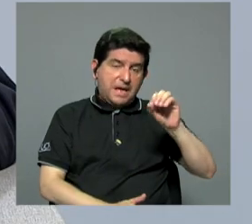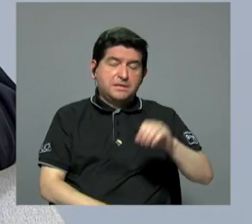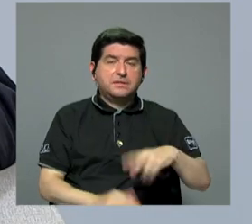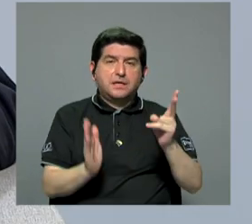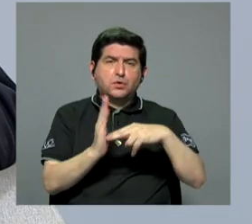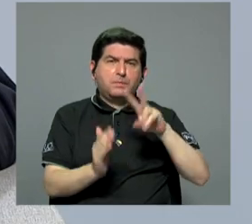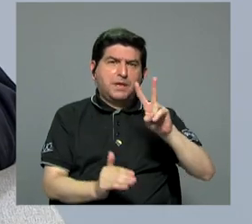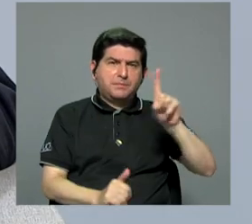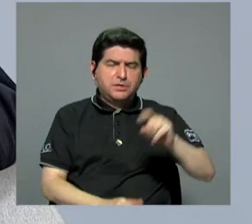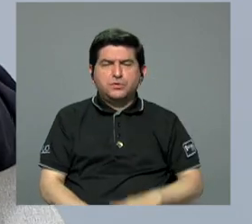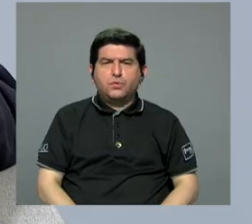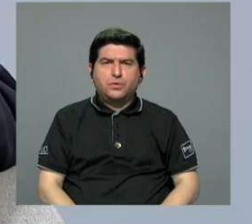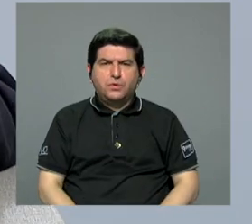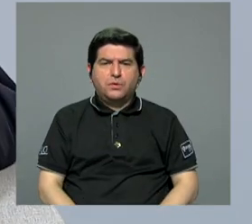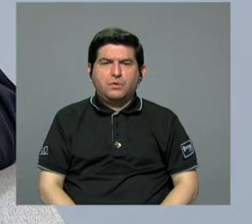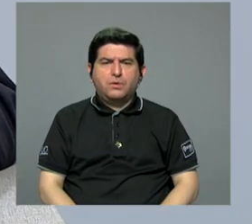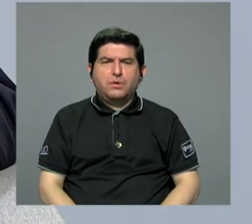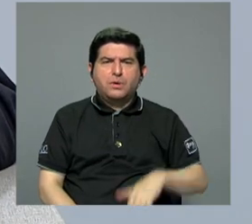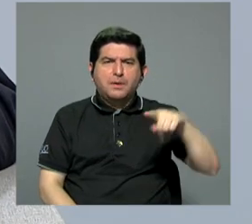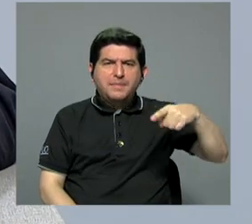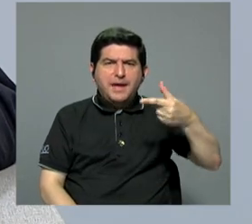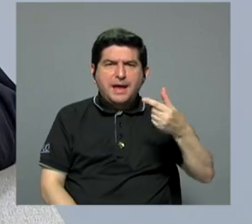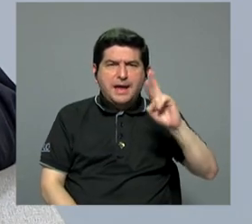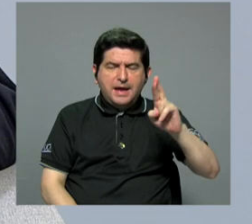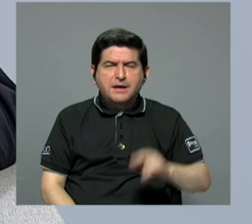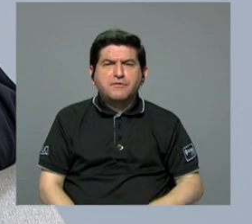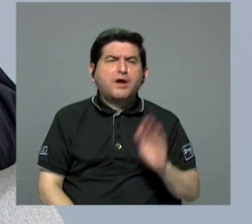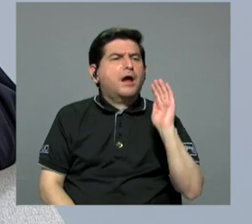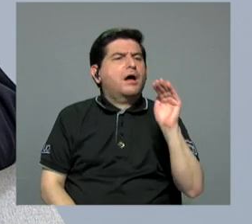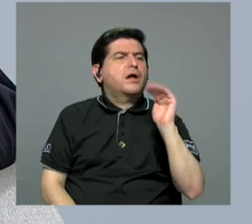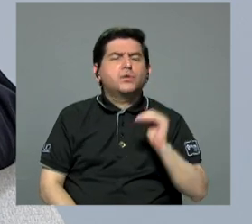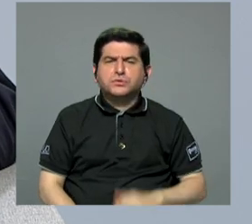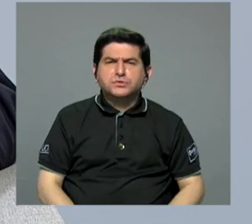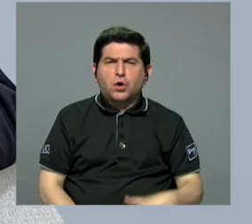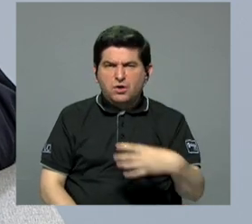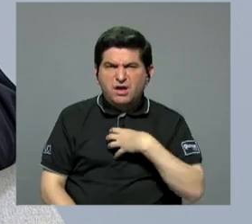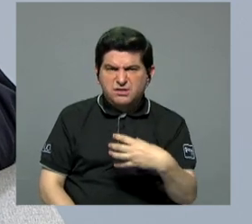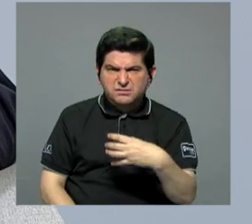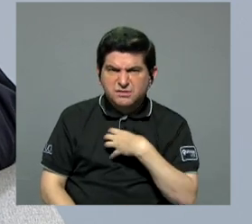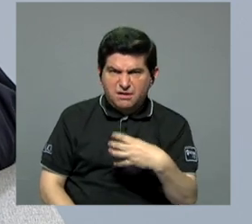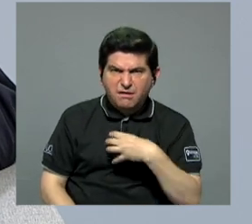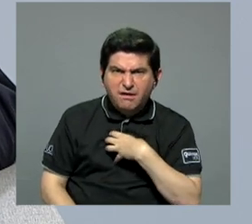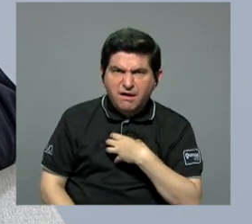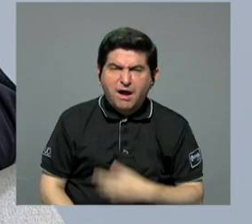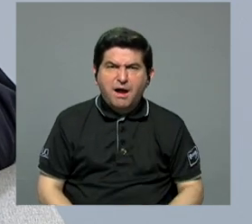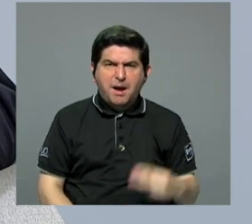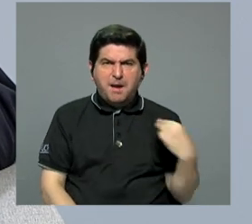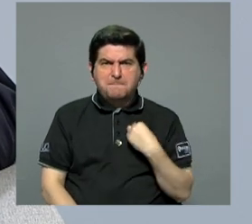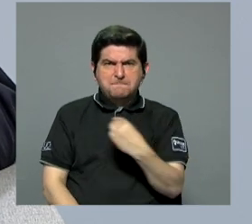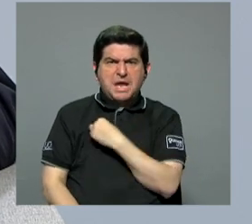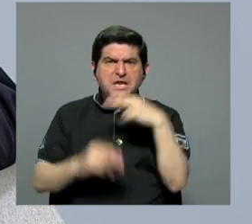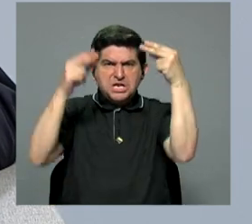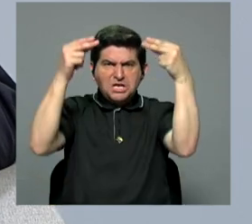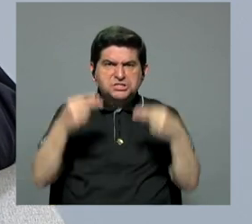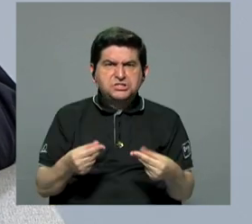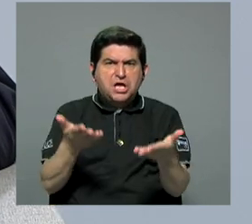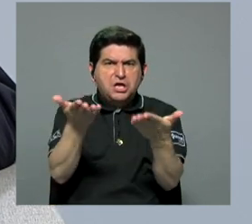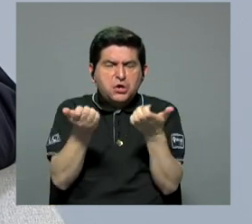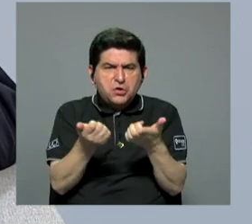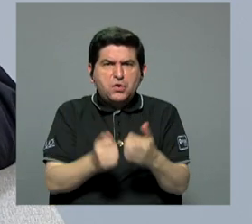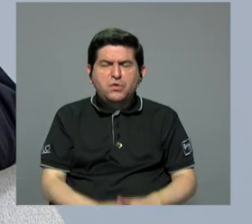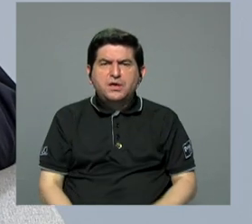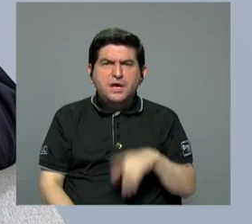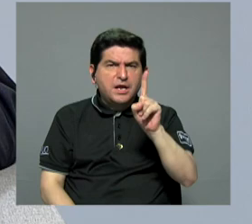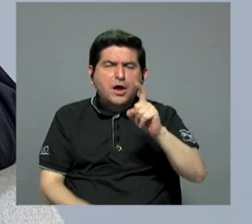2021 la Procuraduría hace un anuncio en donde se queja precisamente de que el Ministerio de Hacienda no quiere